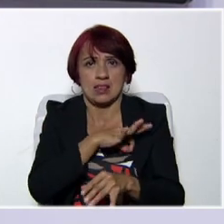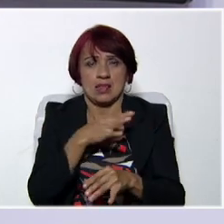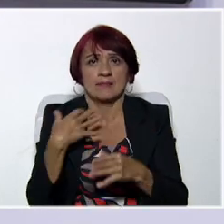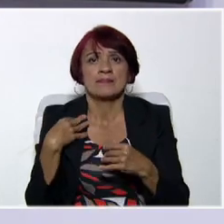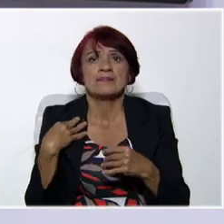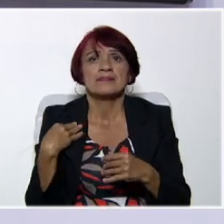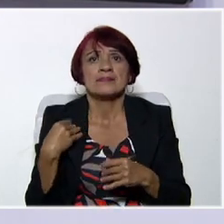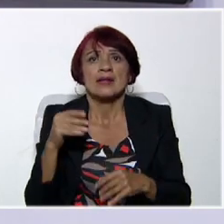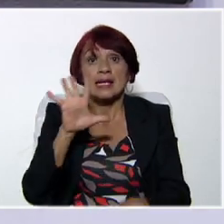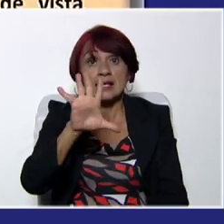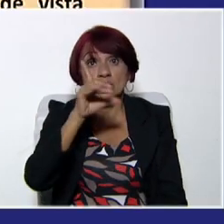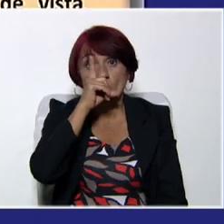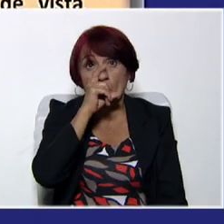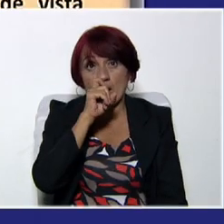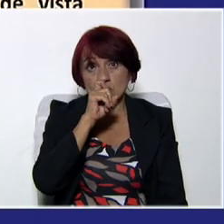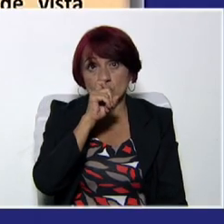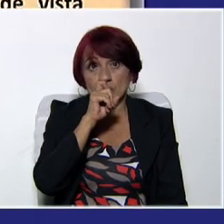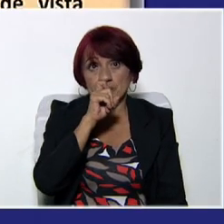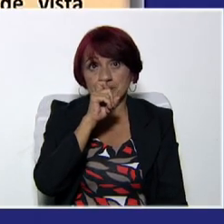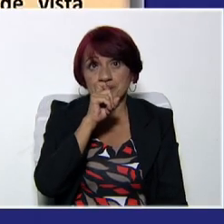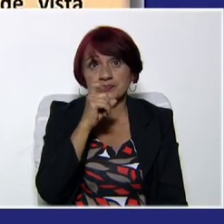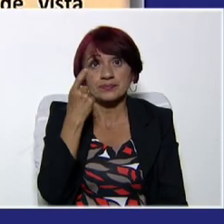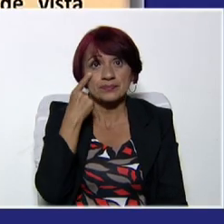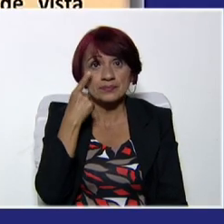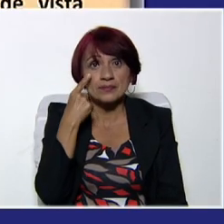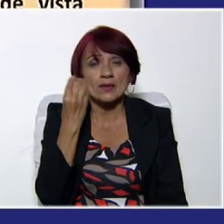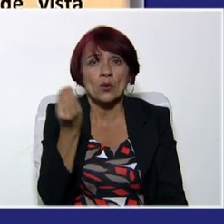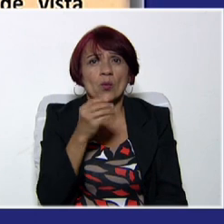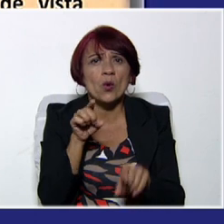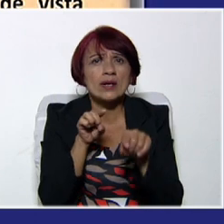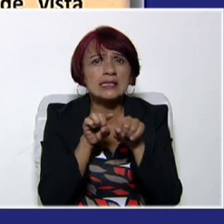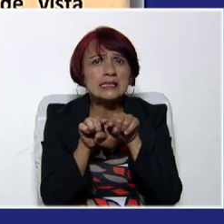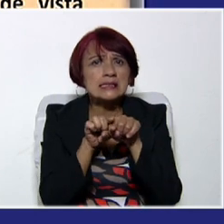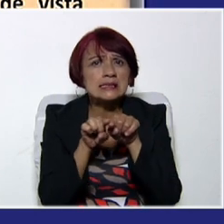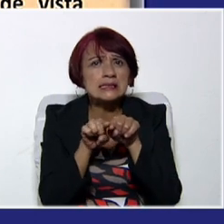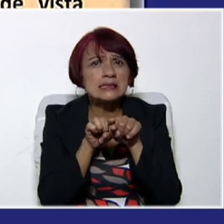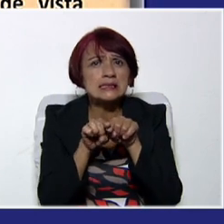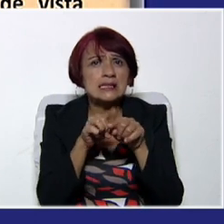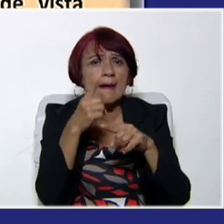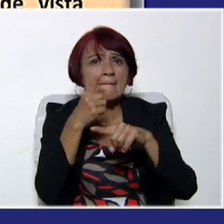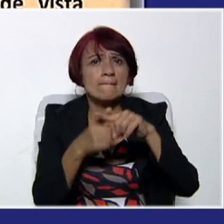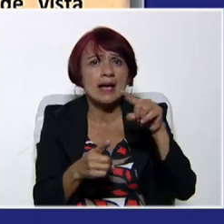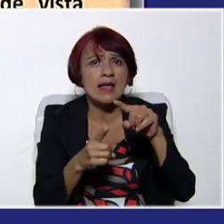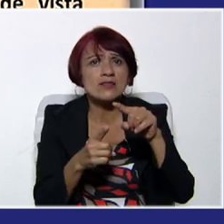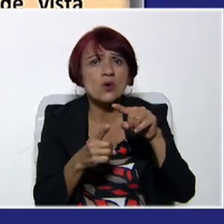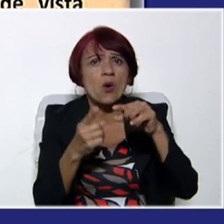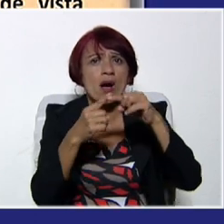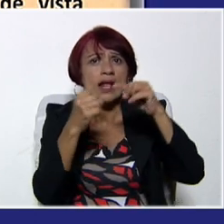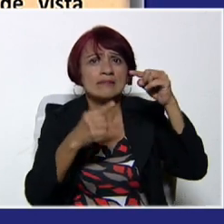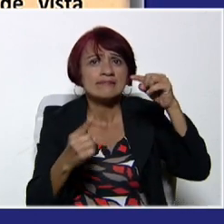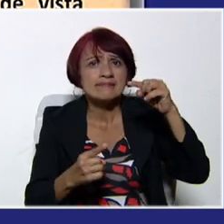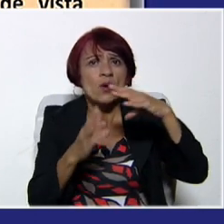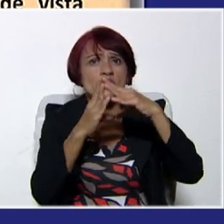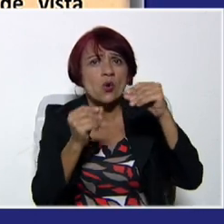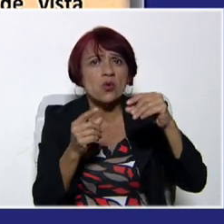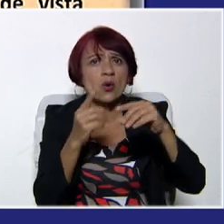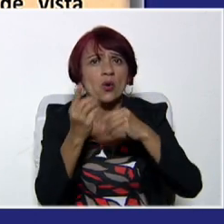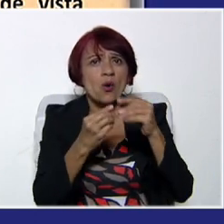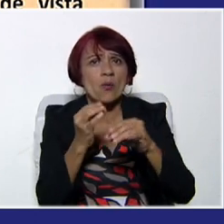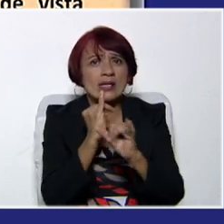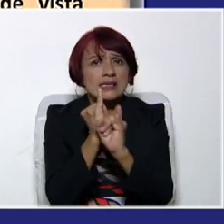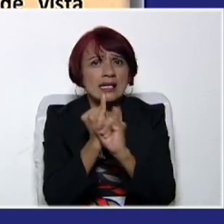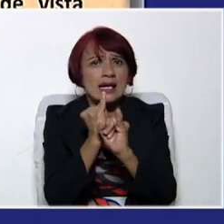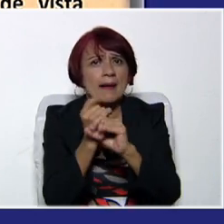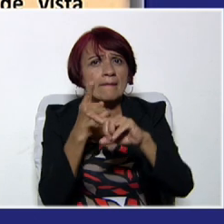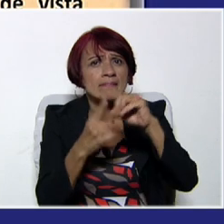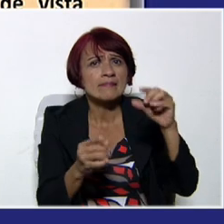quinto año, vamos a ver un poco de crítica de los medios electrónicos. Esta crítica se basa más